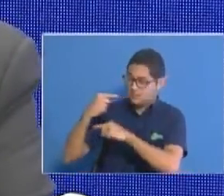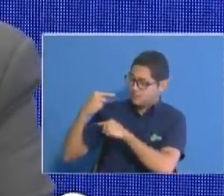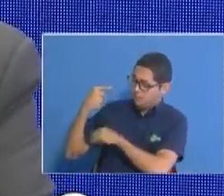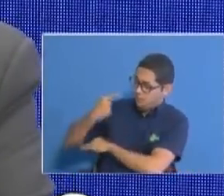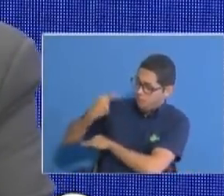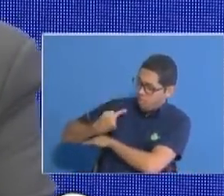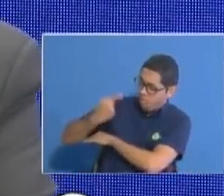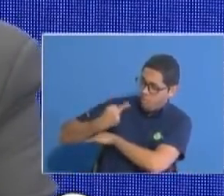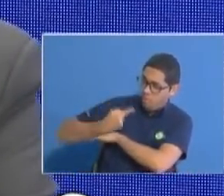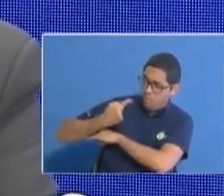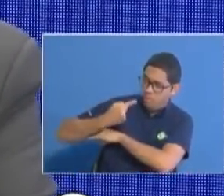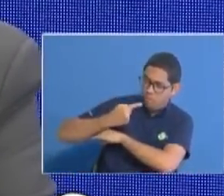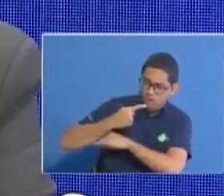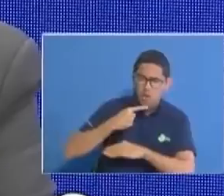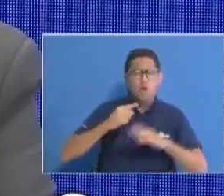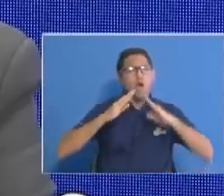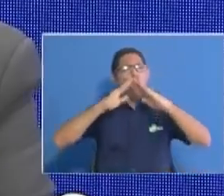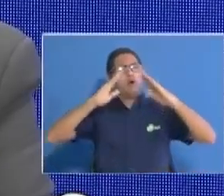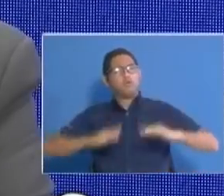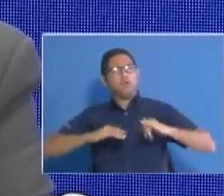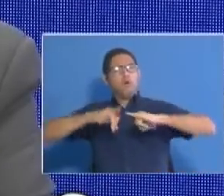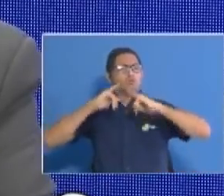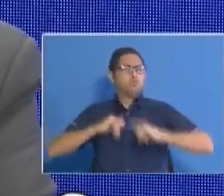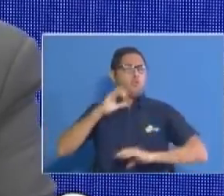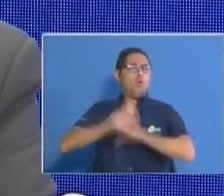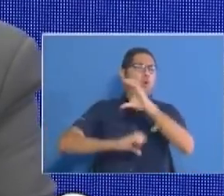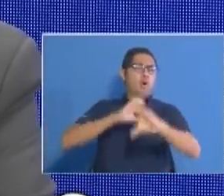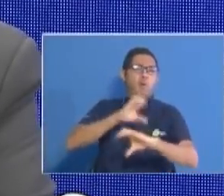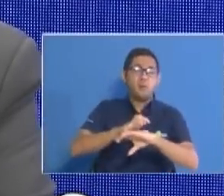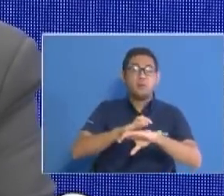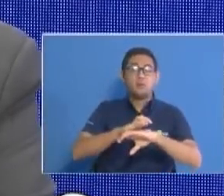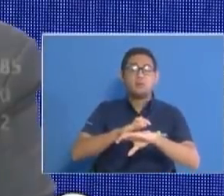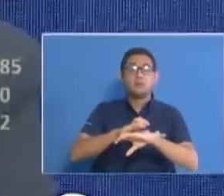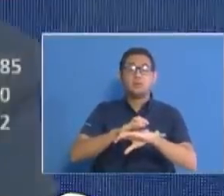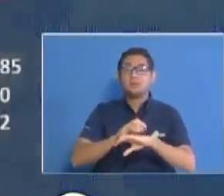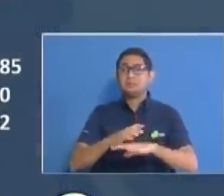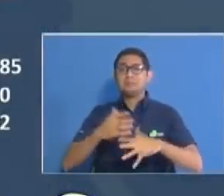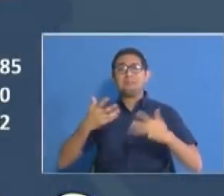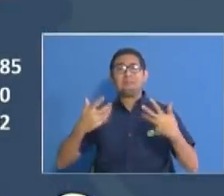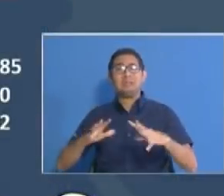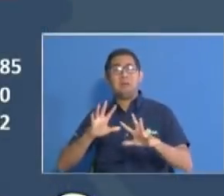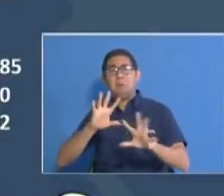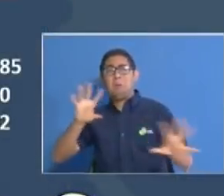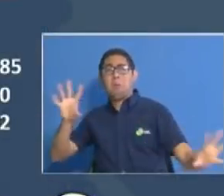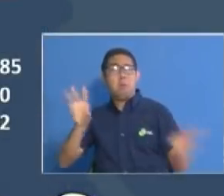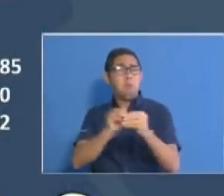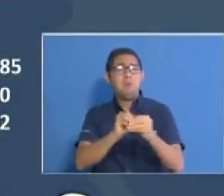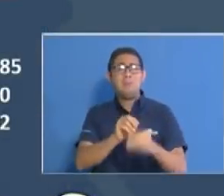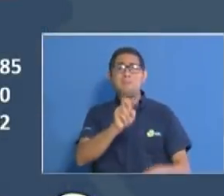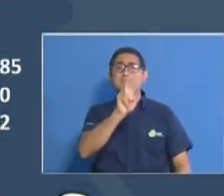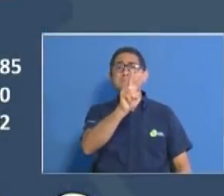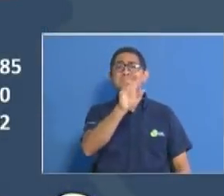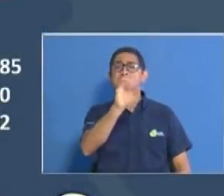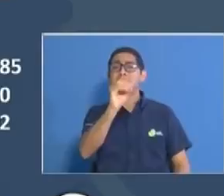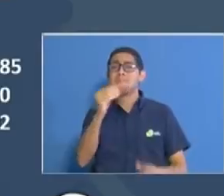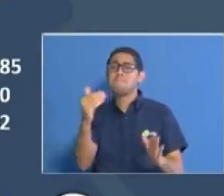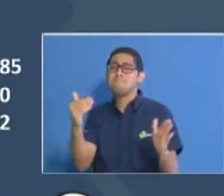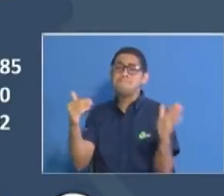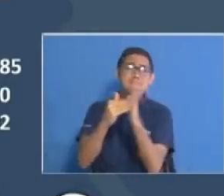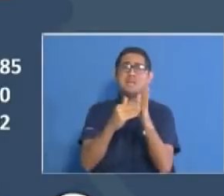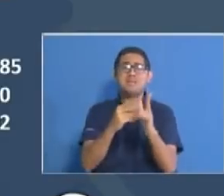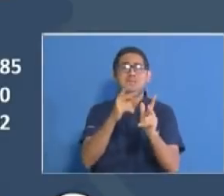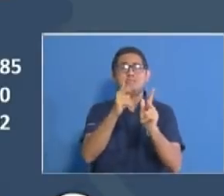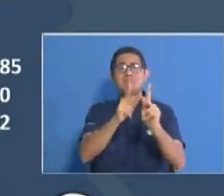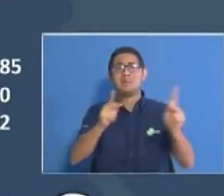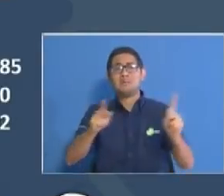la vigencia del toque de queda se han registrado más de 20 mil retenciones a nivel nacional